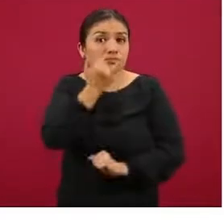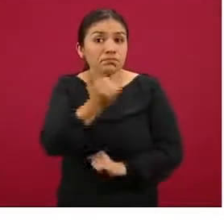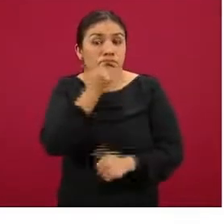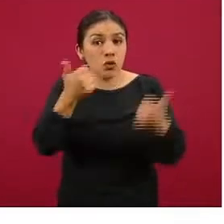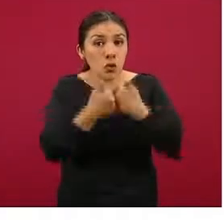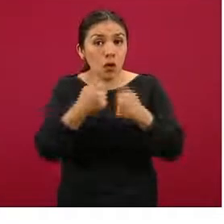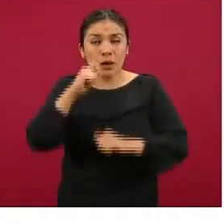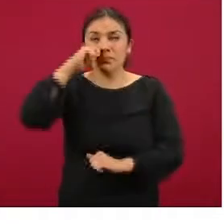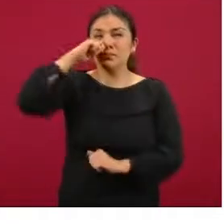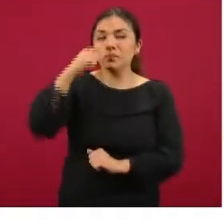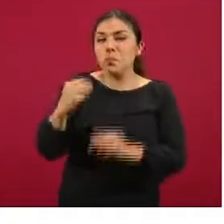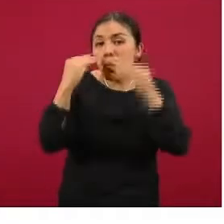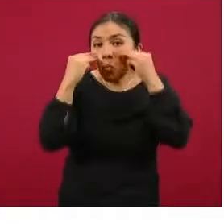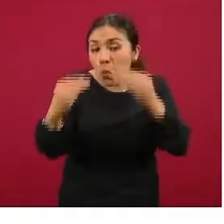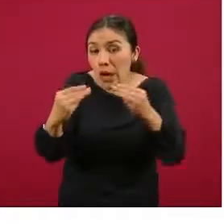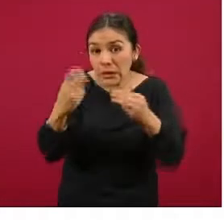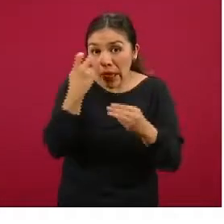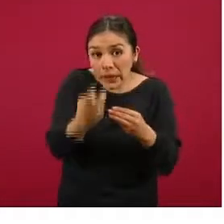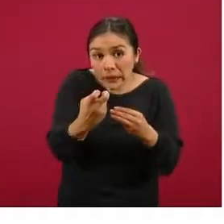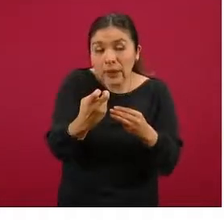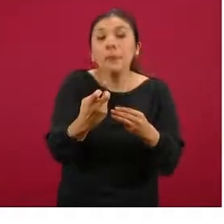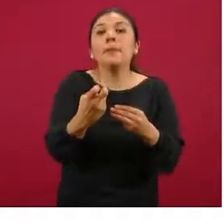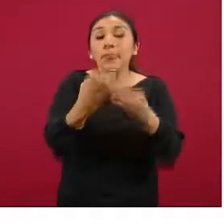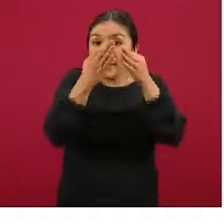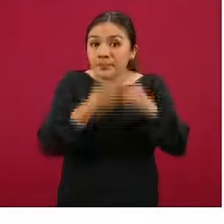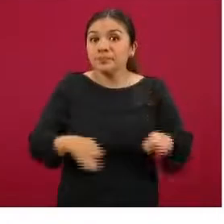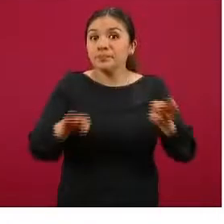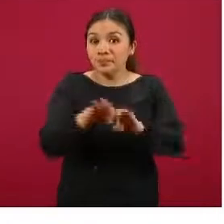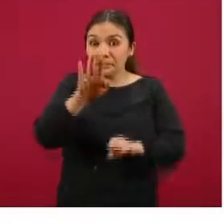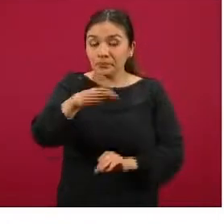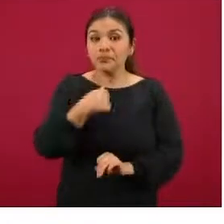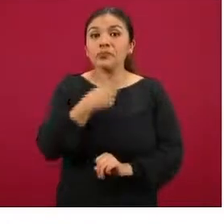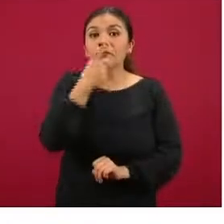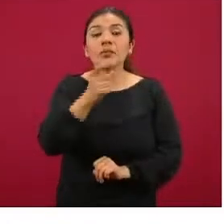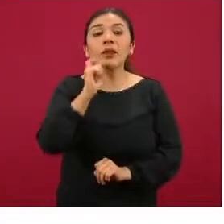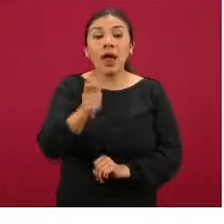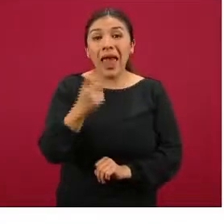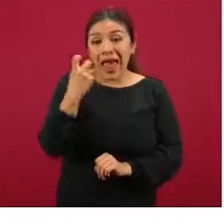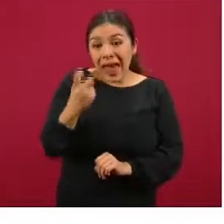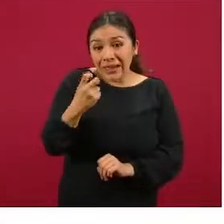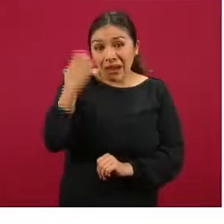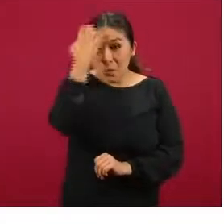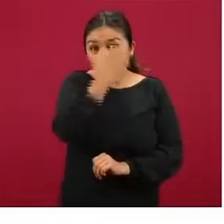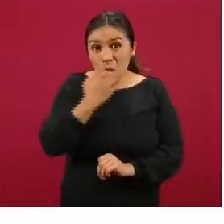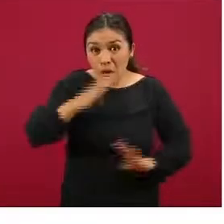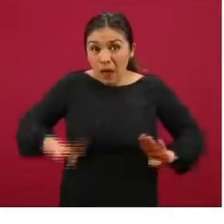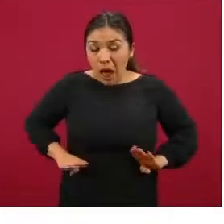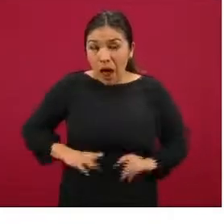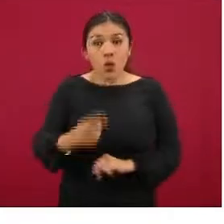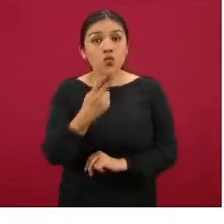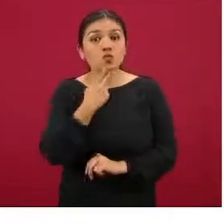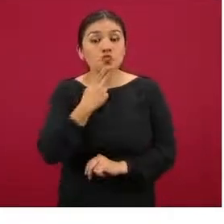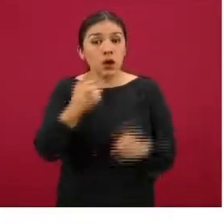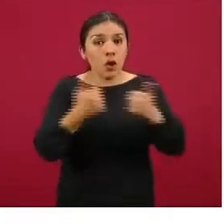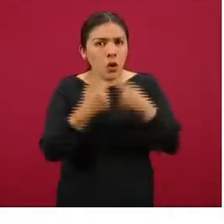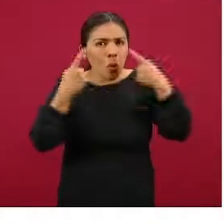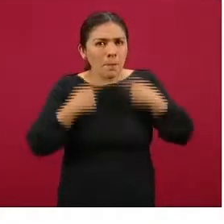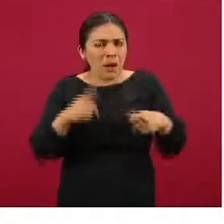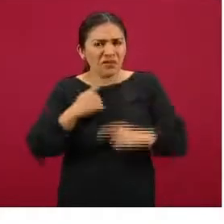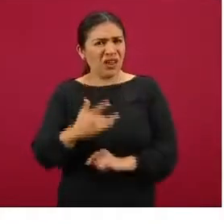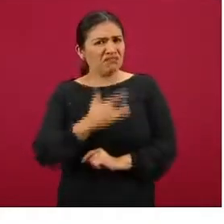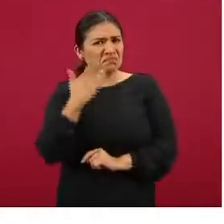en este exudado nasofaringio. Importante comentar que esta prueba no tiene utilidad en pacientes